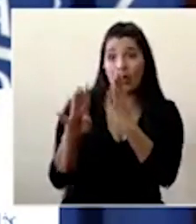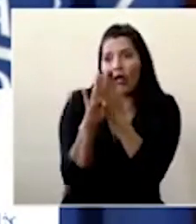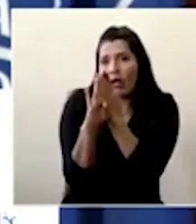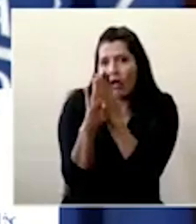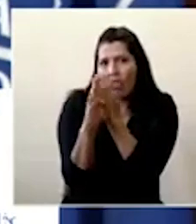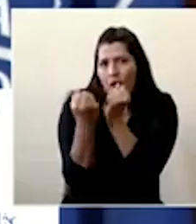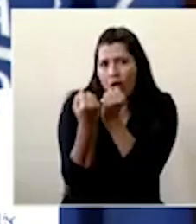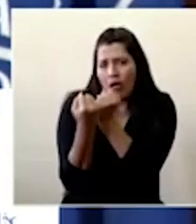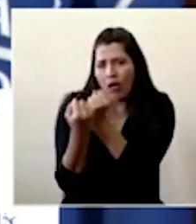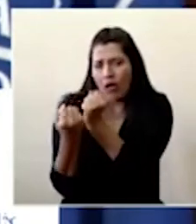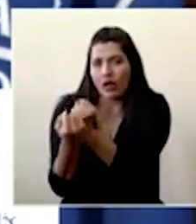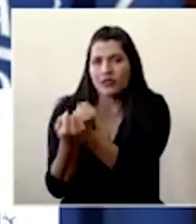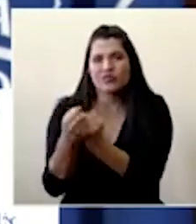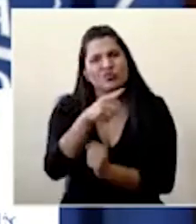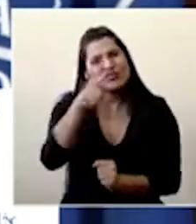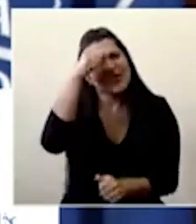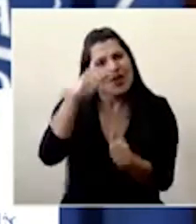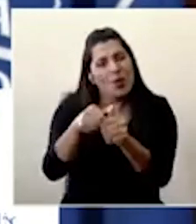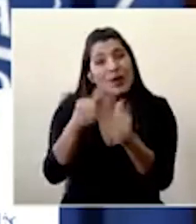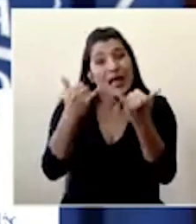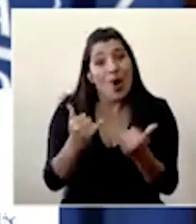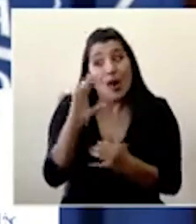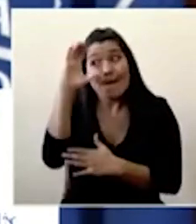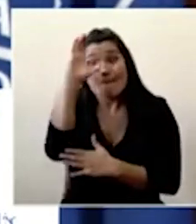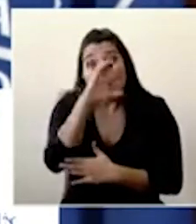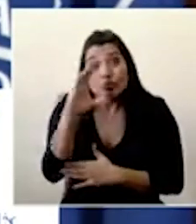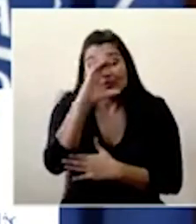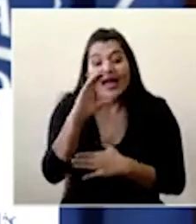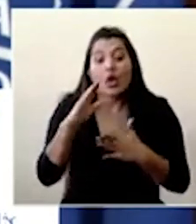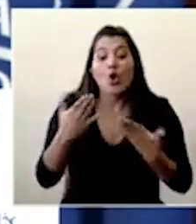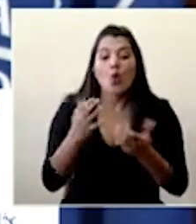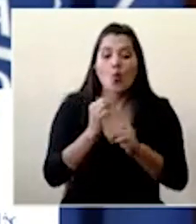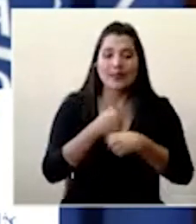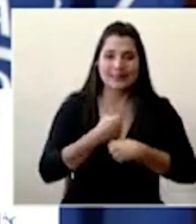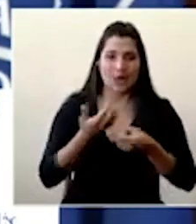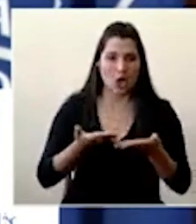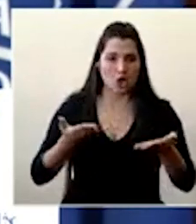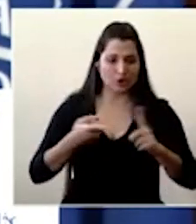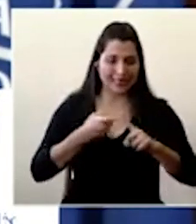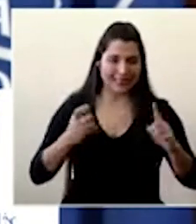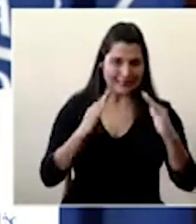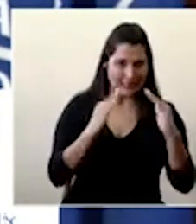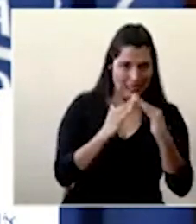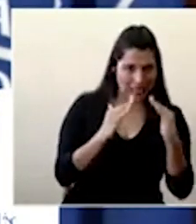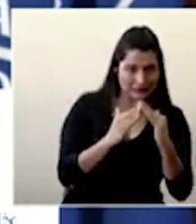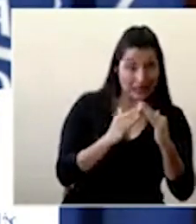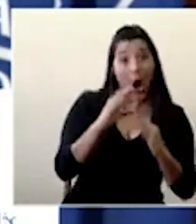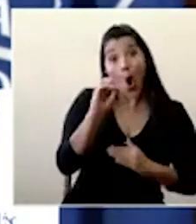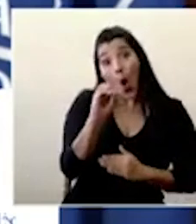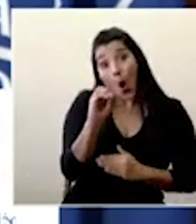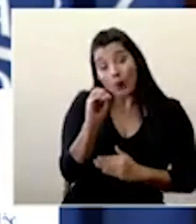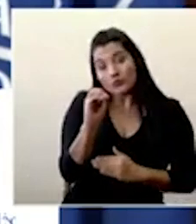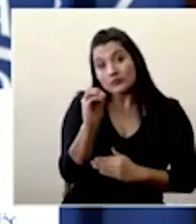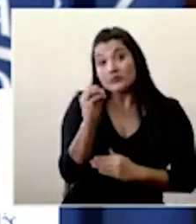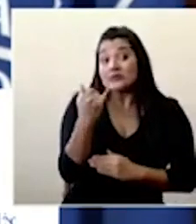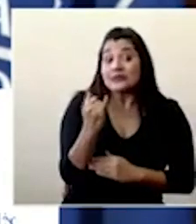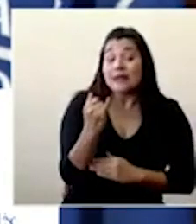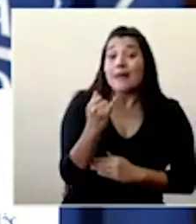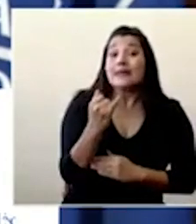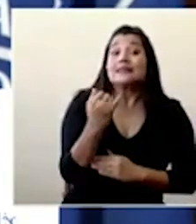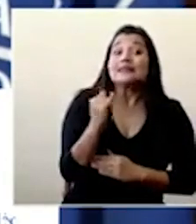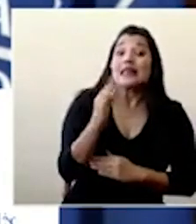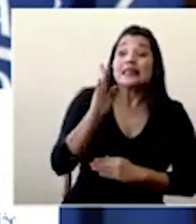hay otra posibilidad recordemos que en este momento tenemos que buscar cómo hacer los trámites virtualmente o que alguien con que no tenga factores de riesgo nos ayude a hacerlos